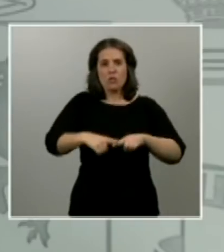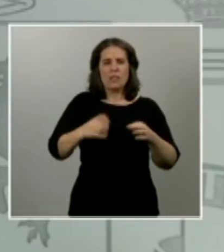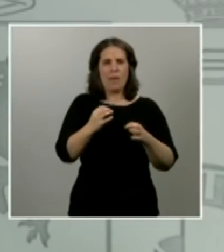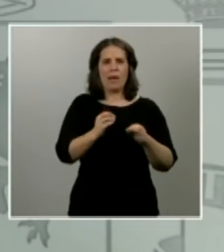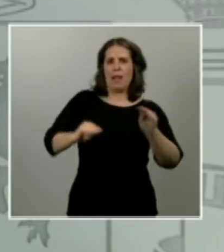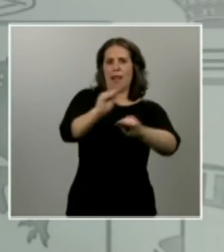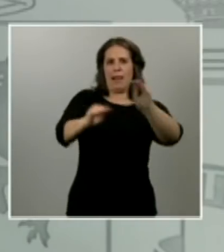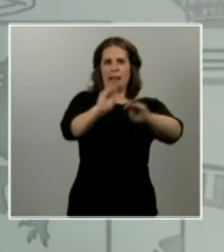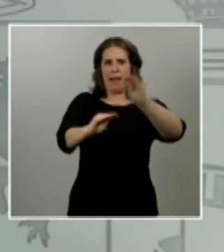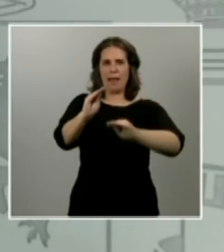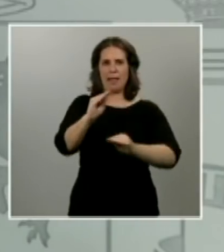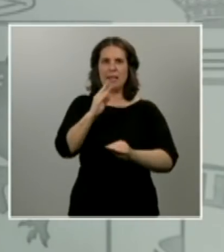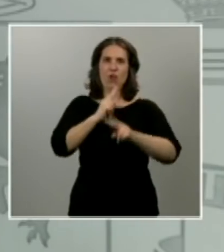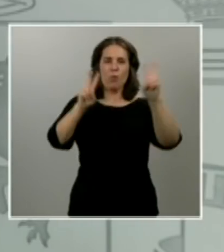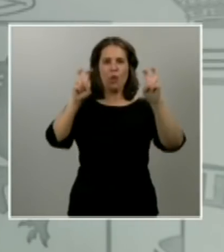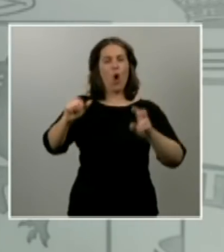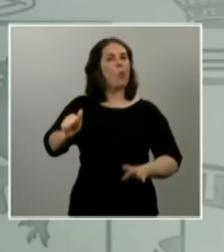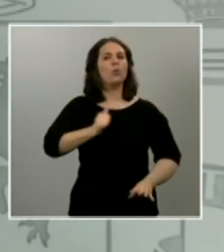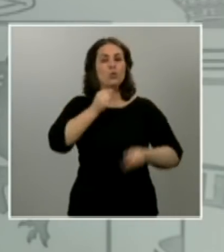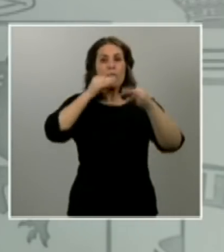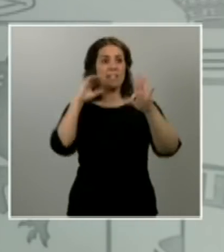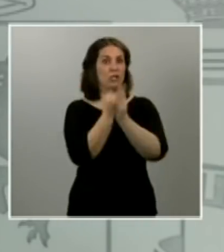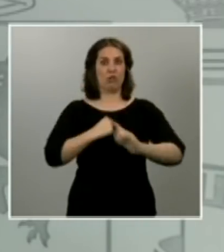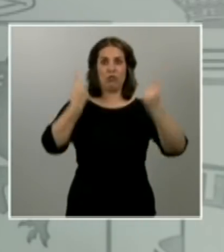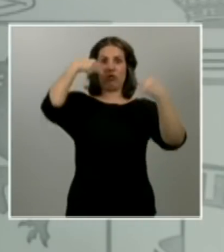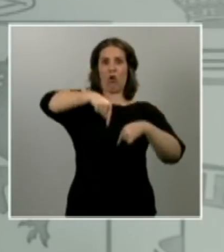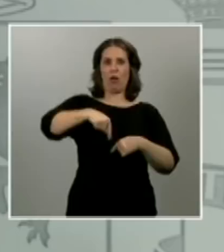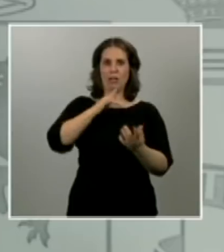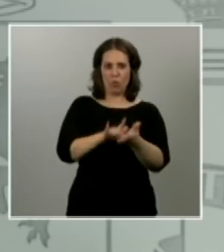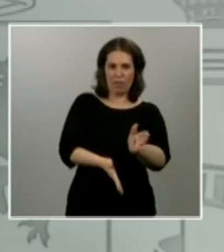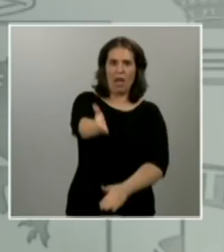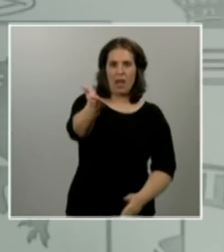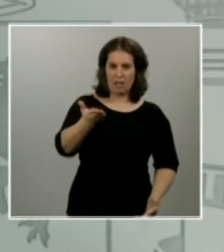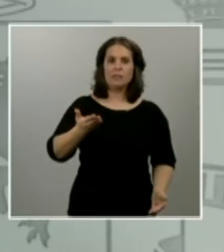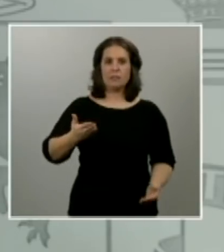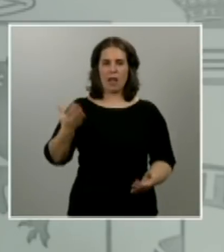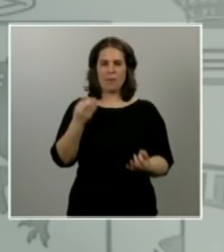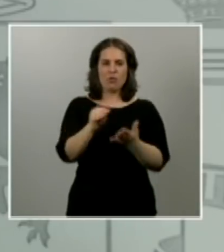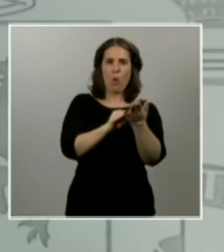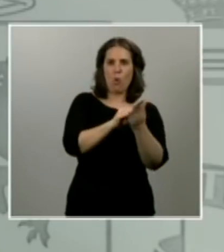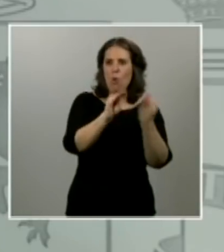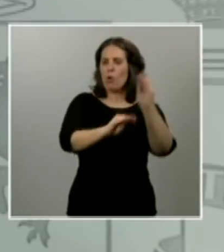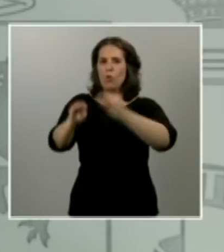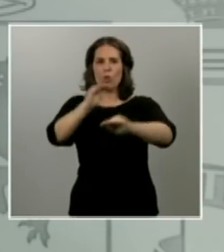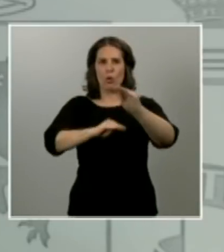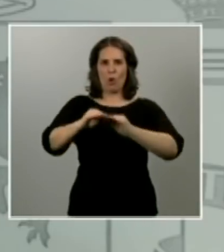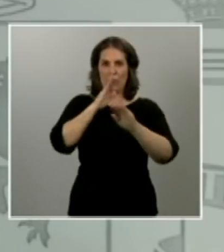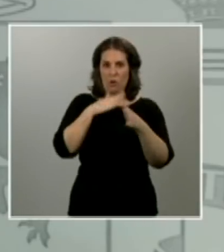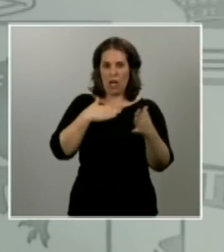oportunidad histórica que se presenta ante nosotros y nosotras en medio de este vértigo del presente que sufrimos